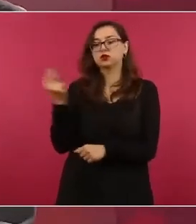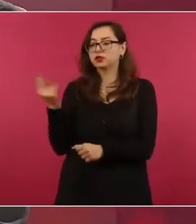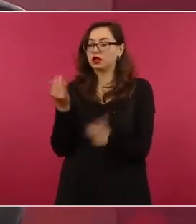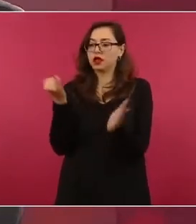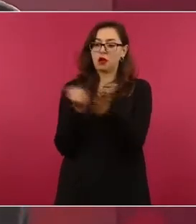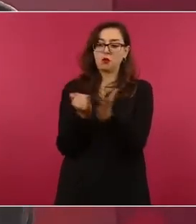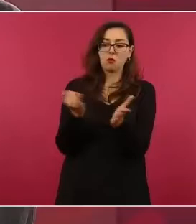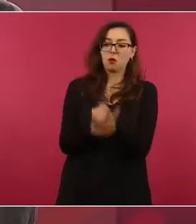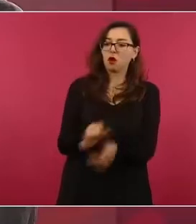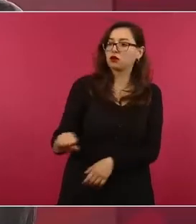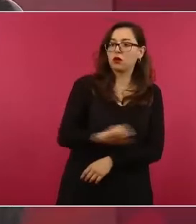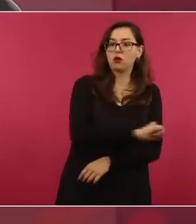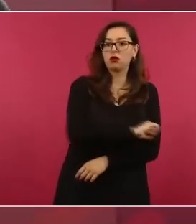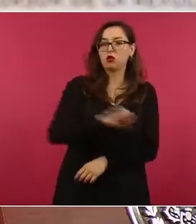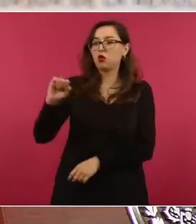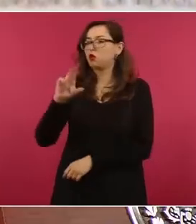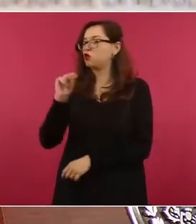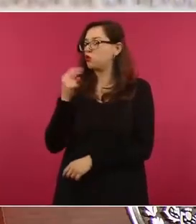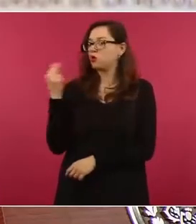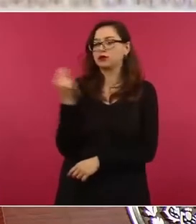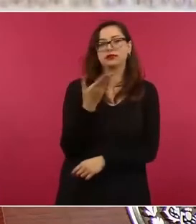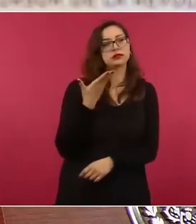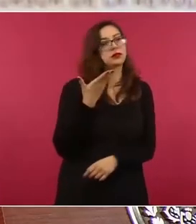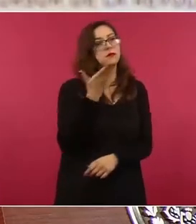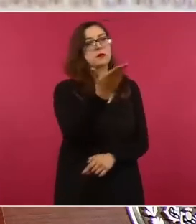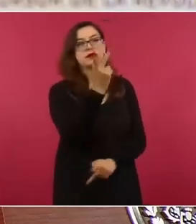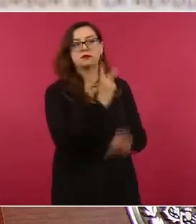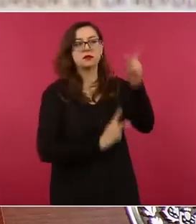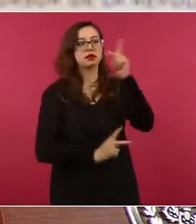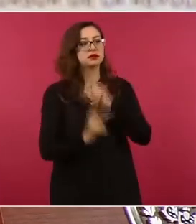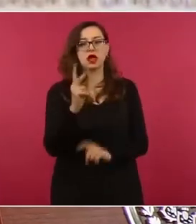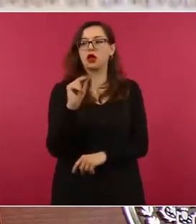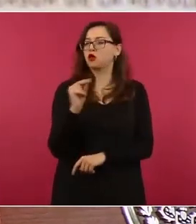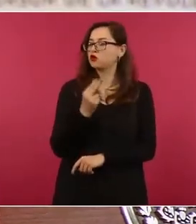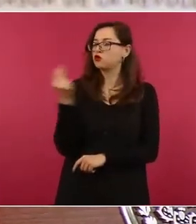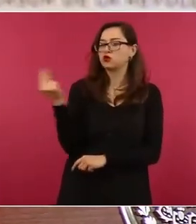endeudar al país, no hacen falta los gasolinazos.